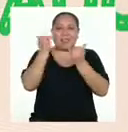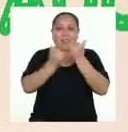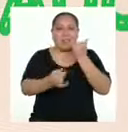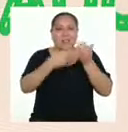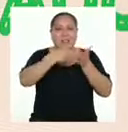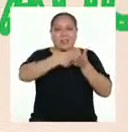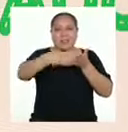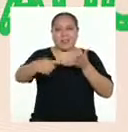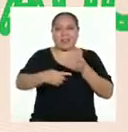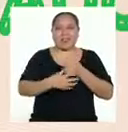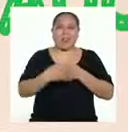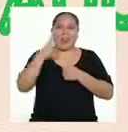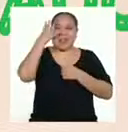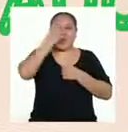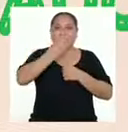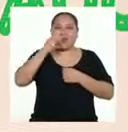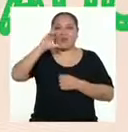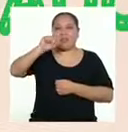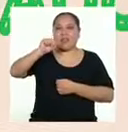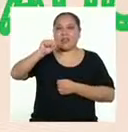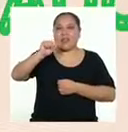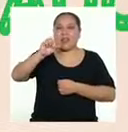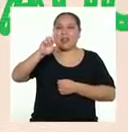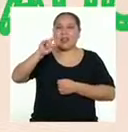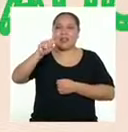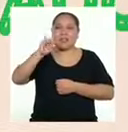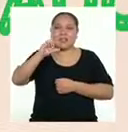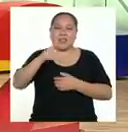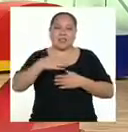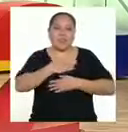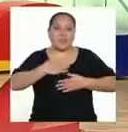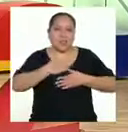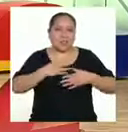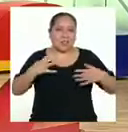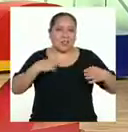con una linda e informativa cartilla sobre bienestar emocional.